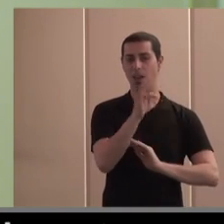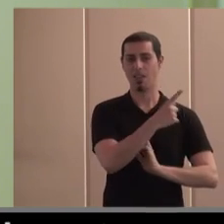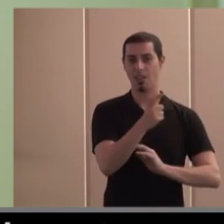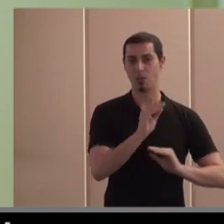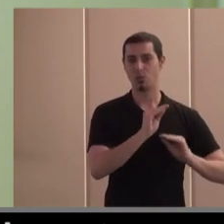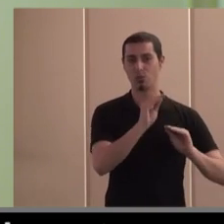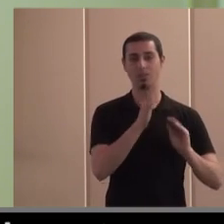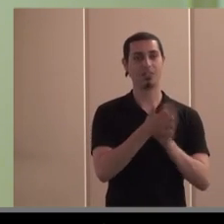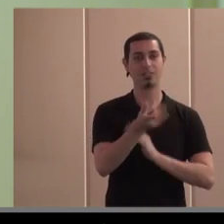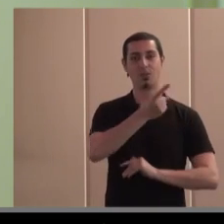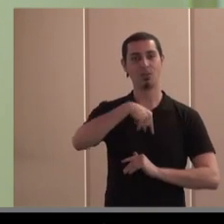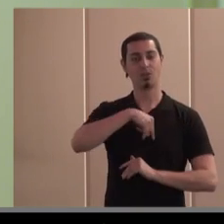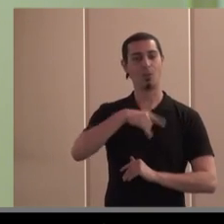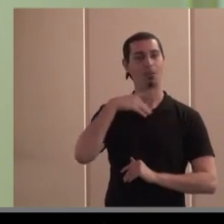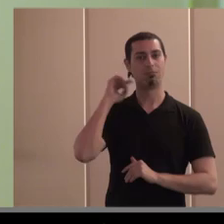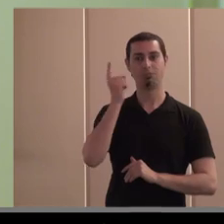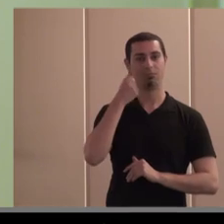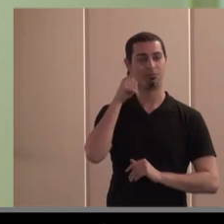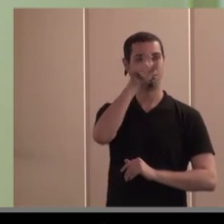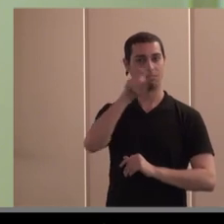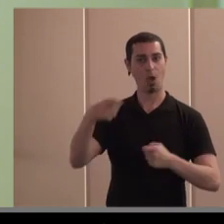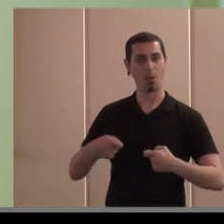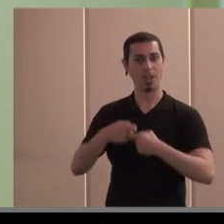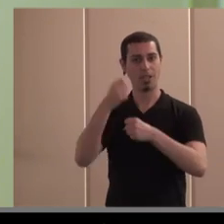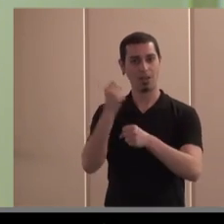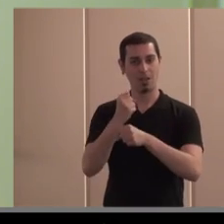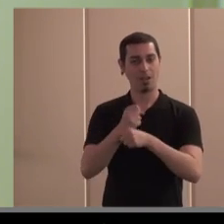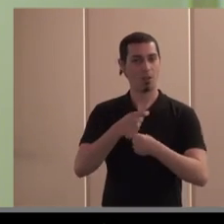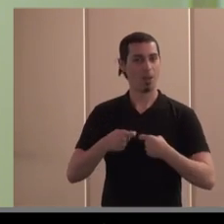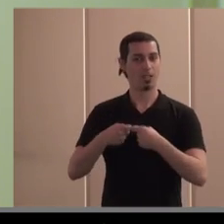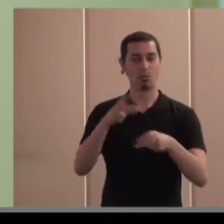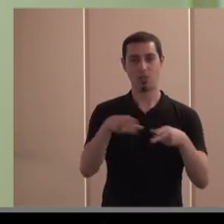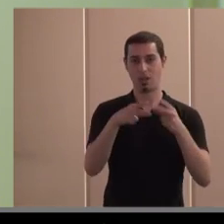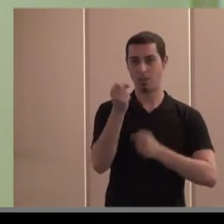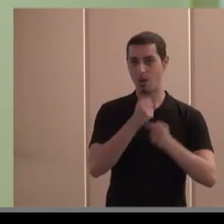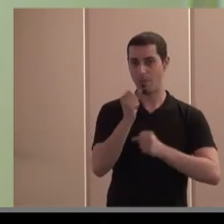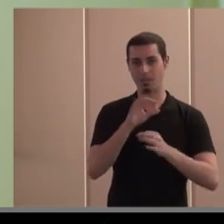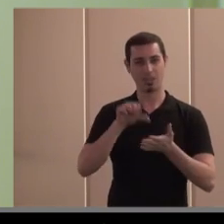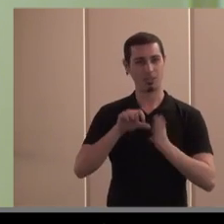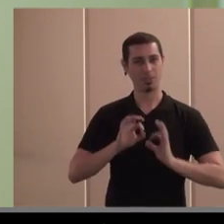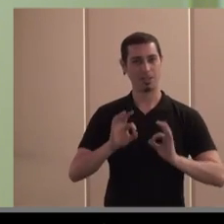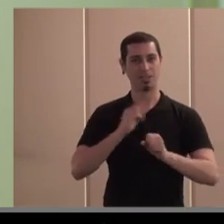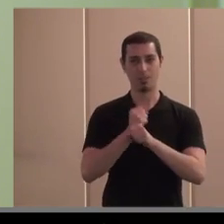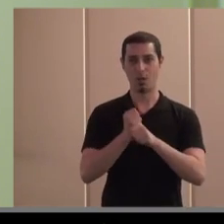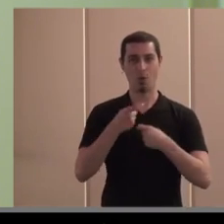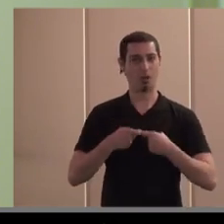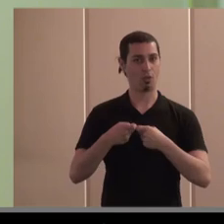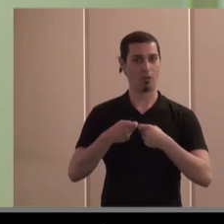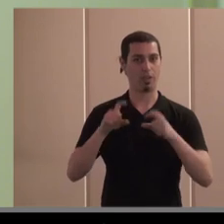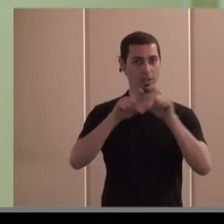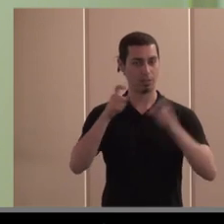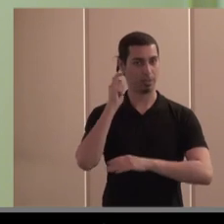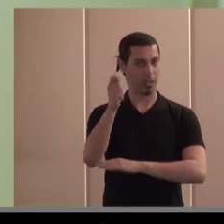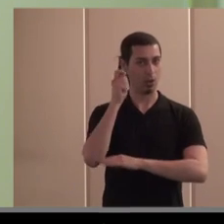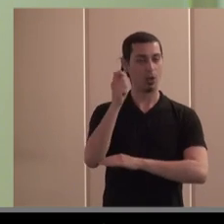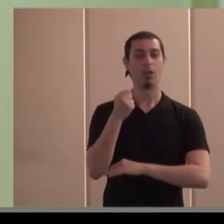por lo tanto tenemos perfectamente identificado el empleo de las cooperativas en las sociedades laborales en los centros especiales de empleo en las cofradías o en otro